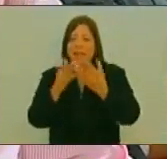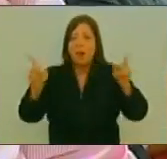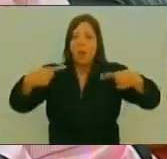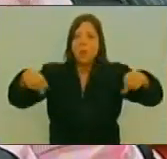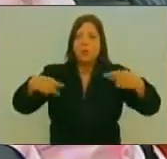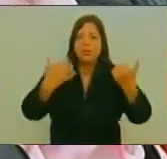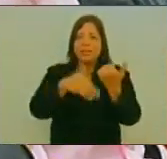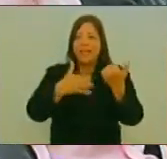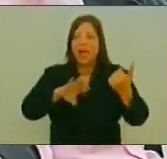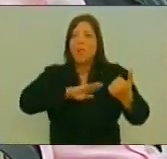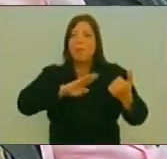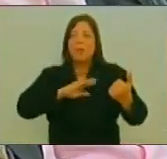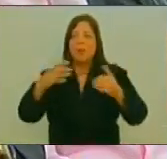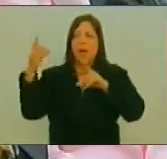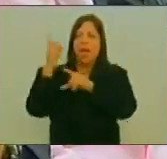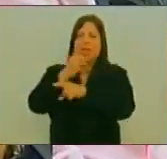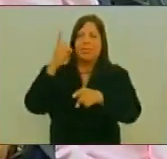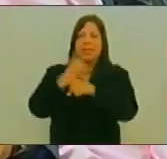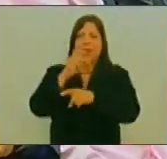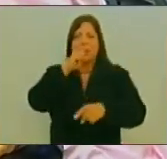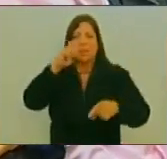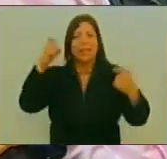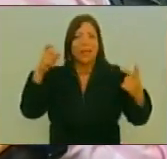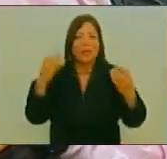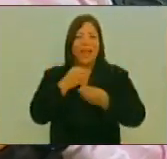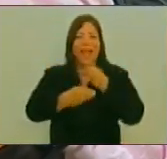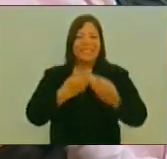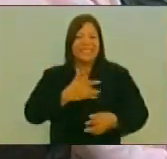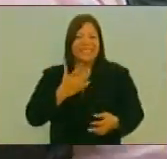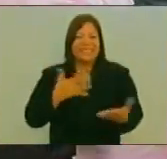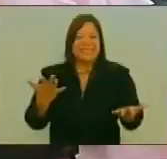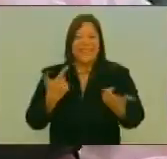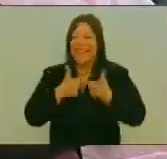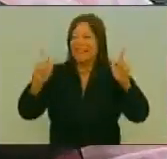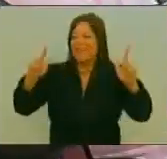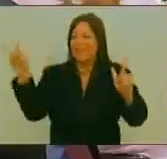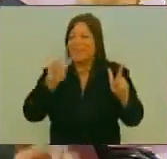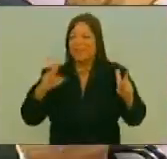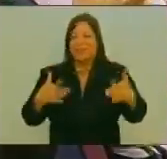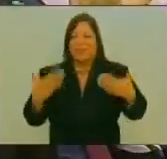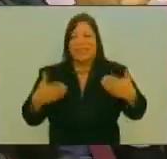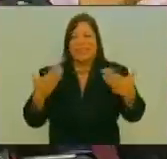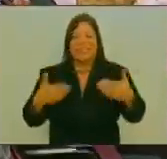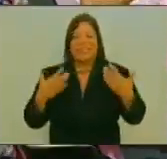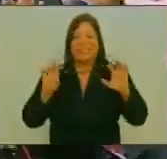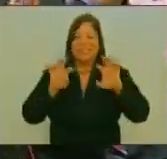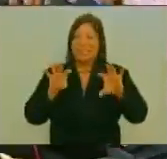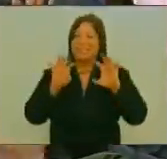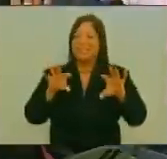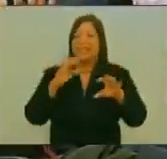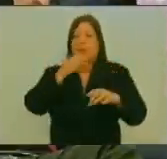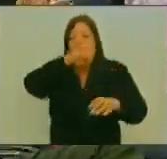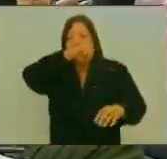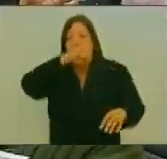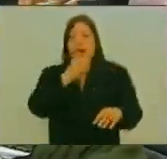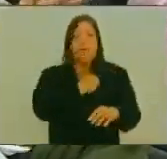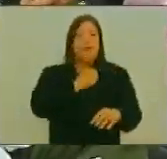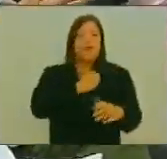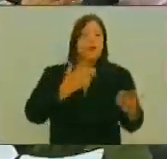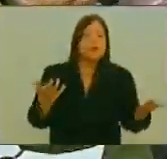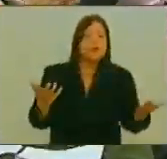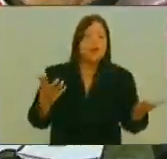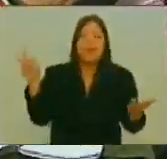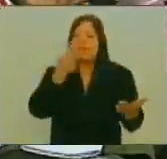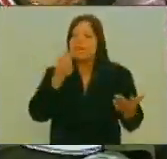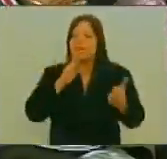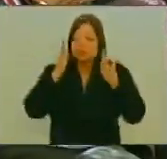caribeña Que esta dictadura De Nicolás Maduro Me hace sentir Así somos los venezolanos Amorosos Así